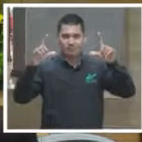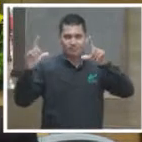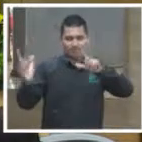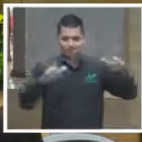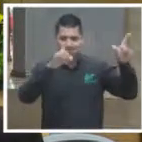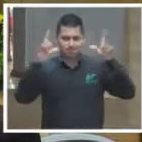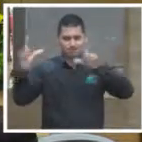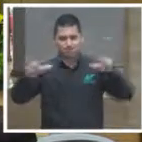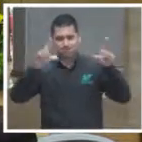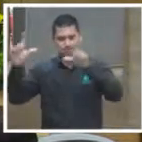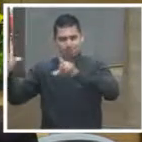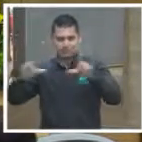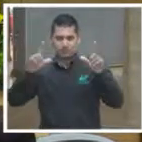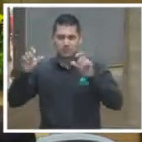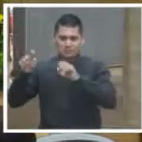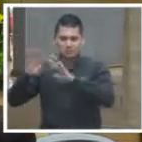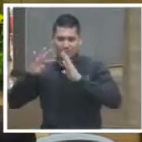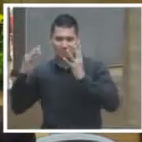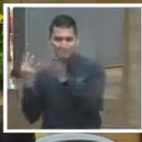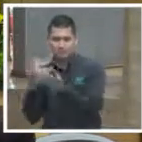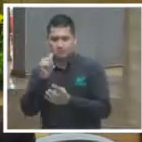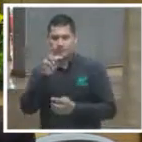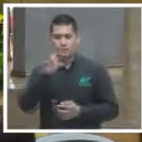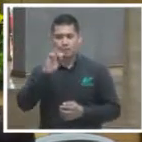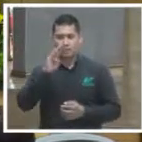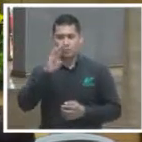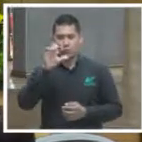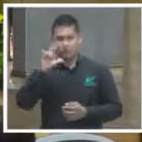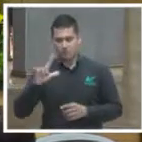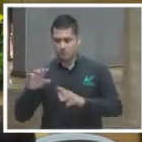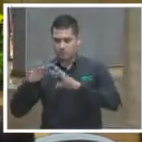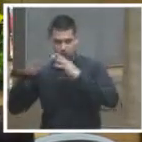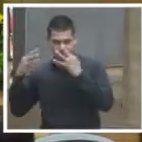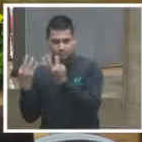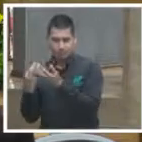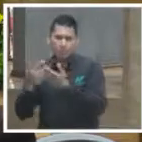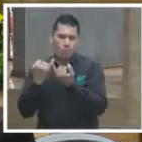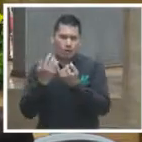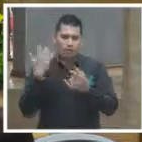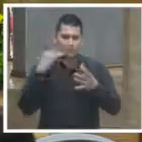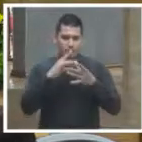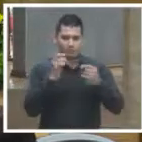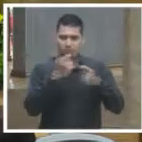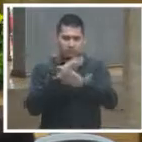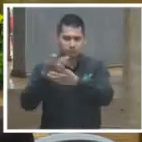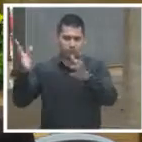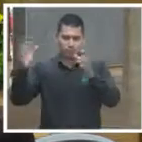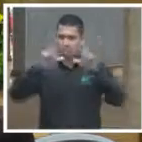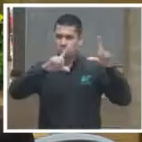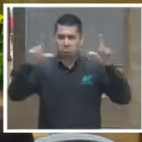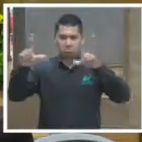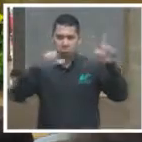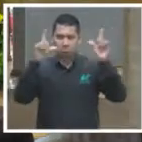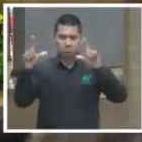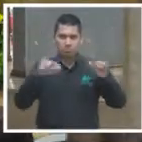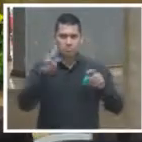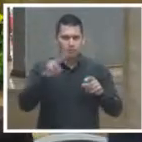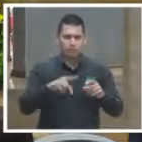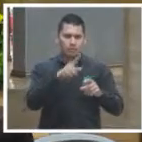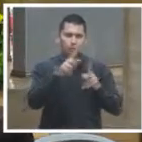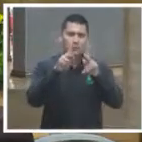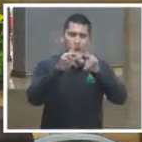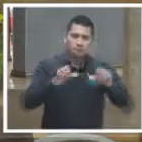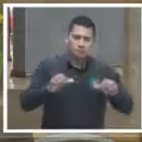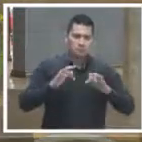y todos los portales a los que me referí y muchos otros de todas las áreas efectivamente son pasivos estos son para